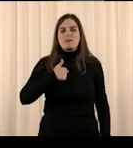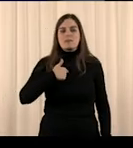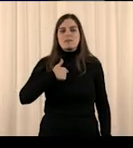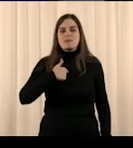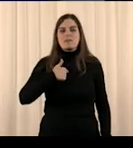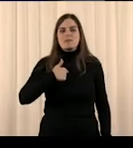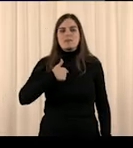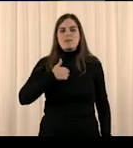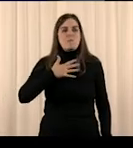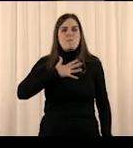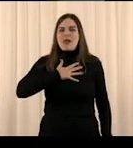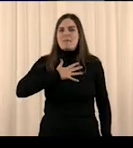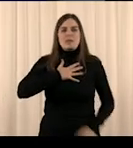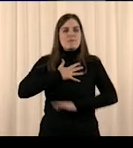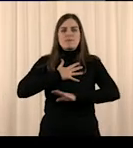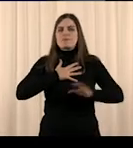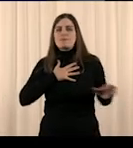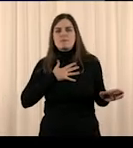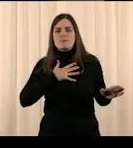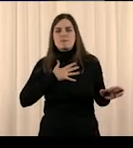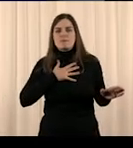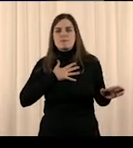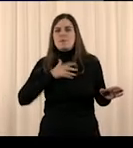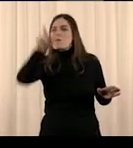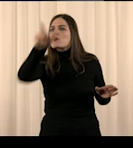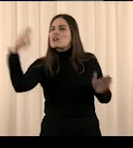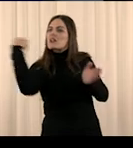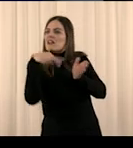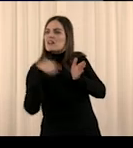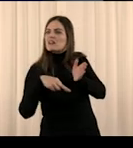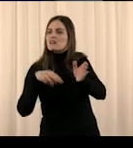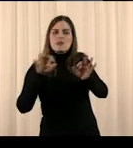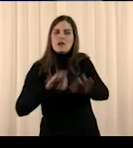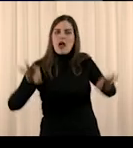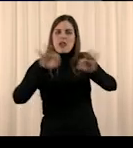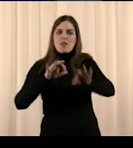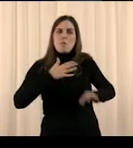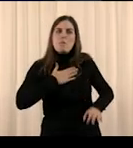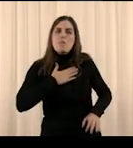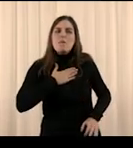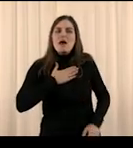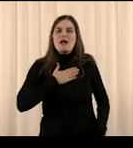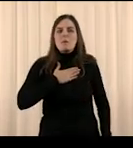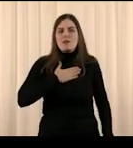Solamente para ti. Nadie tiene que leerla. Es solo para ti.